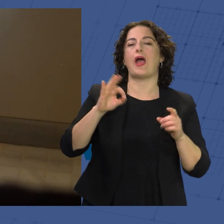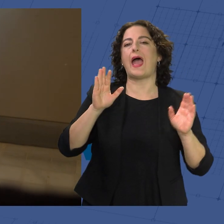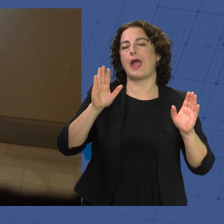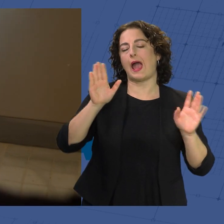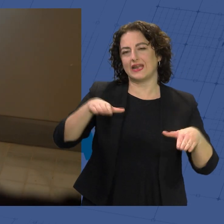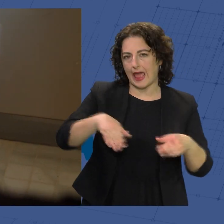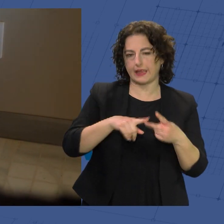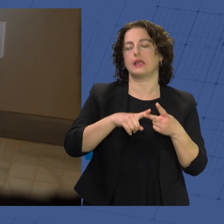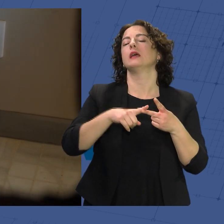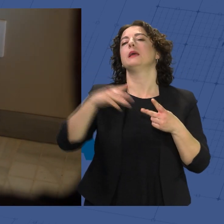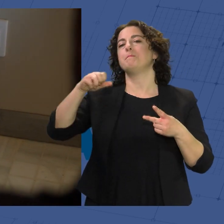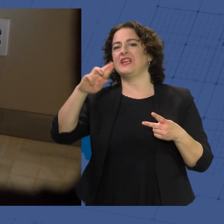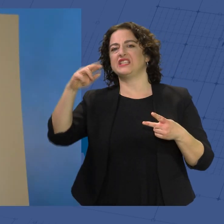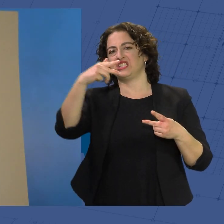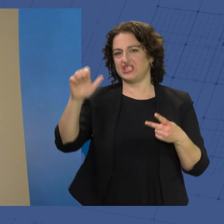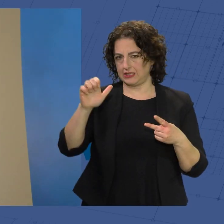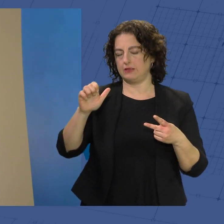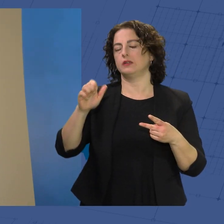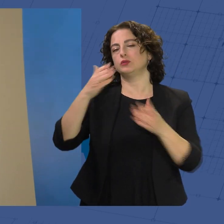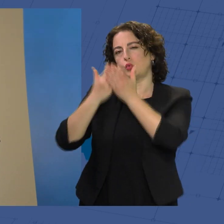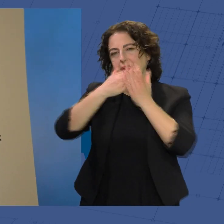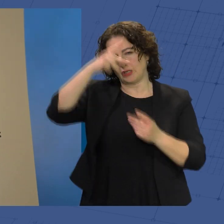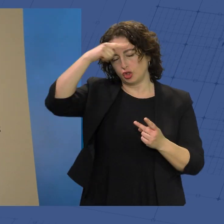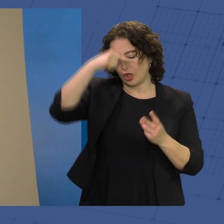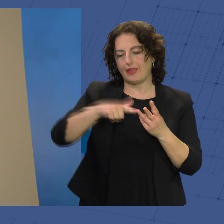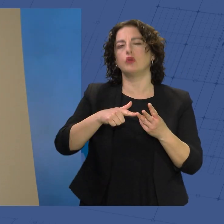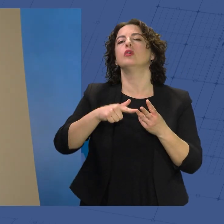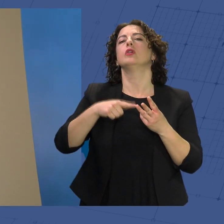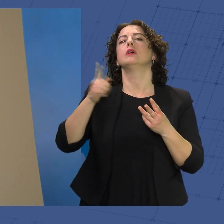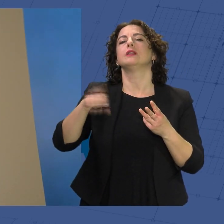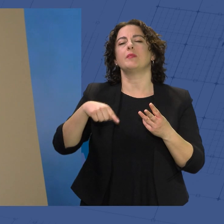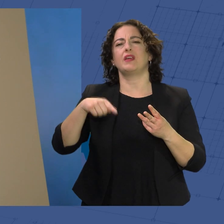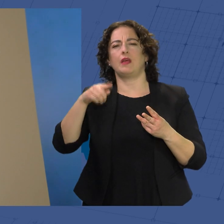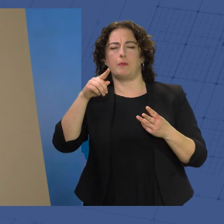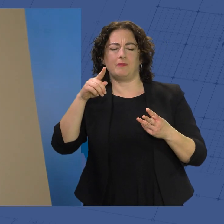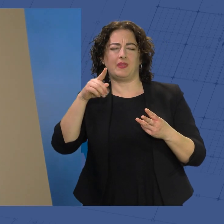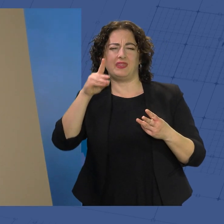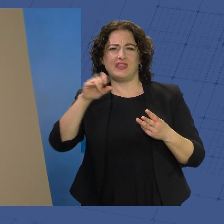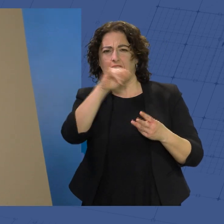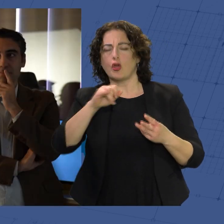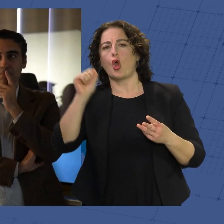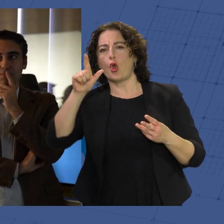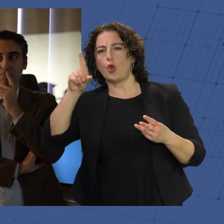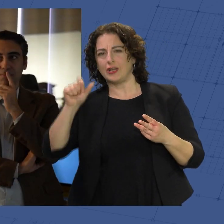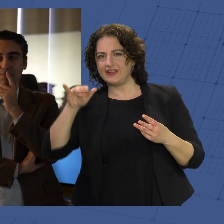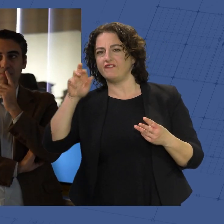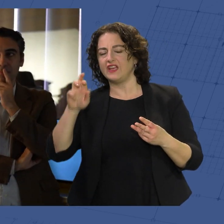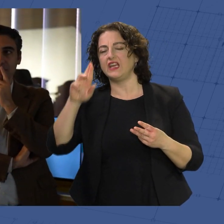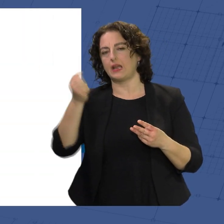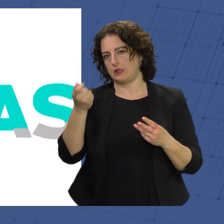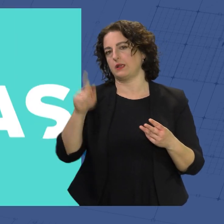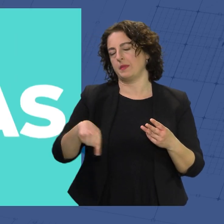Merche Pereira, estudiante de doctorado y miembro del equipo Camina de la Universidad, Pericles Díaz de Oliveira, comisario de Arte y algunos vecinos entrevistados.